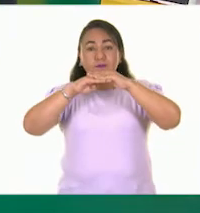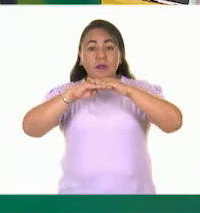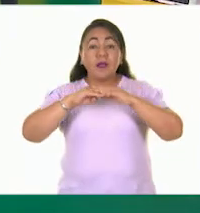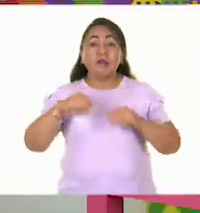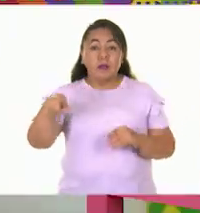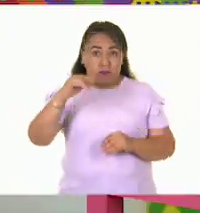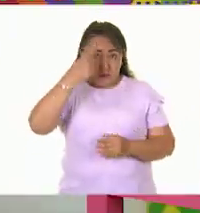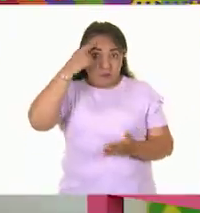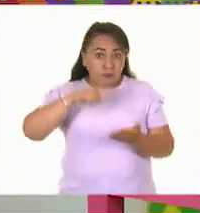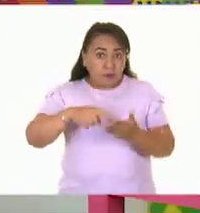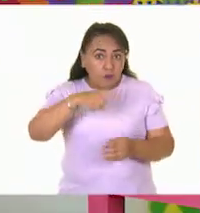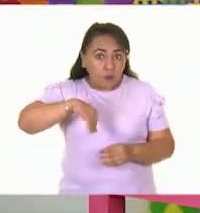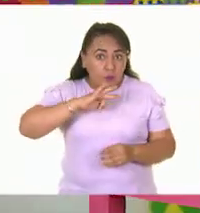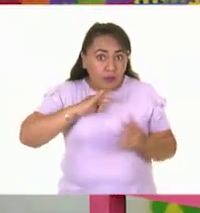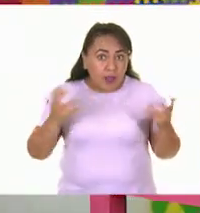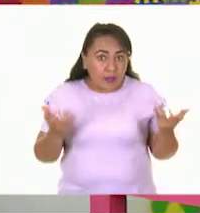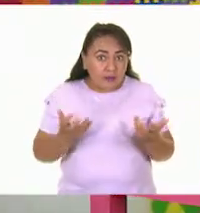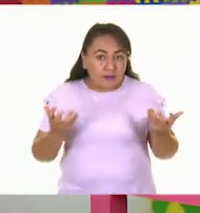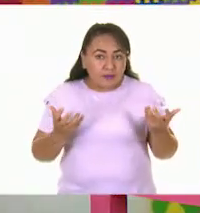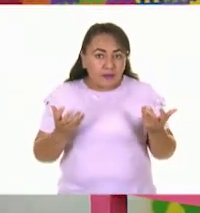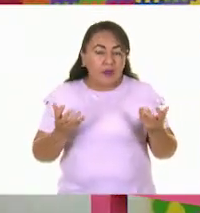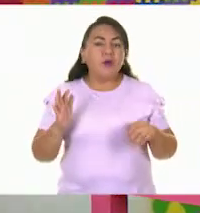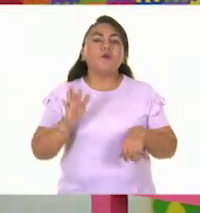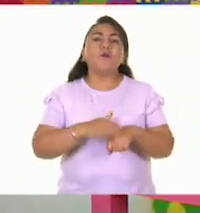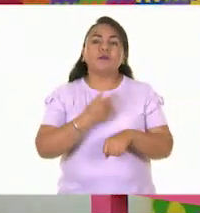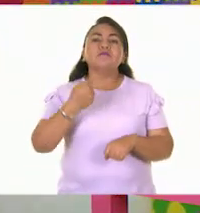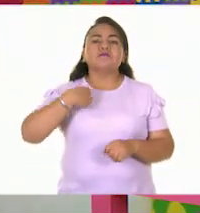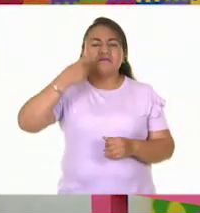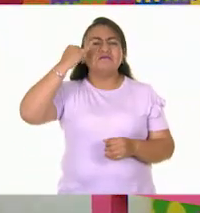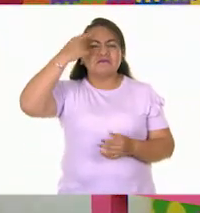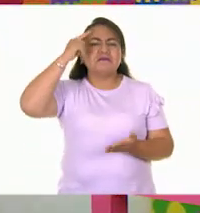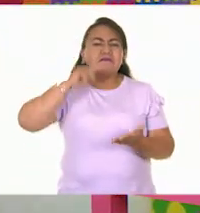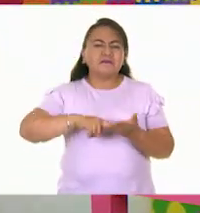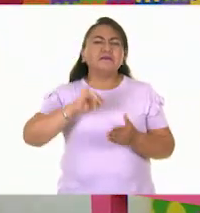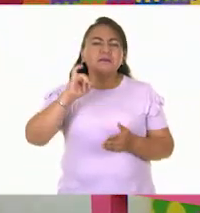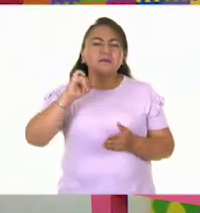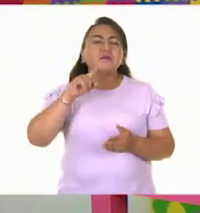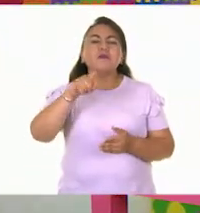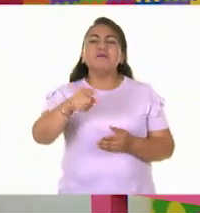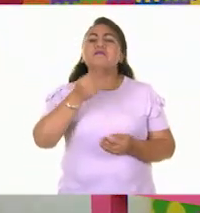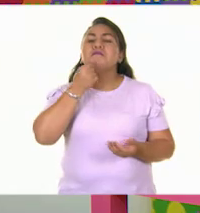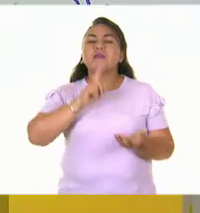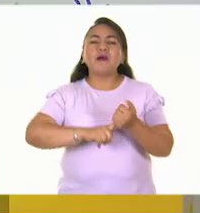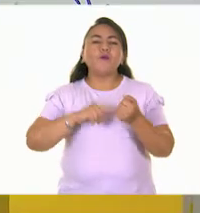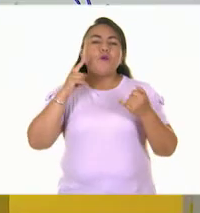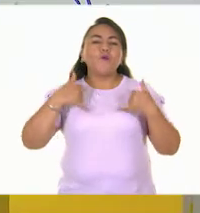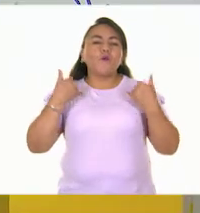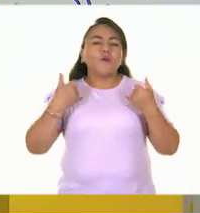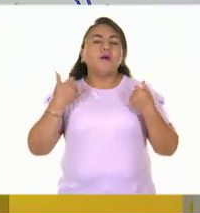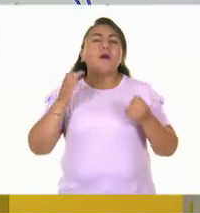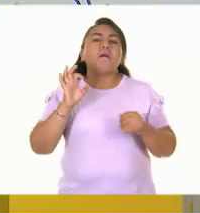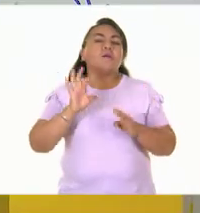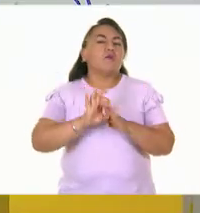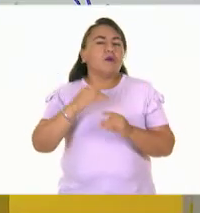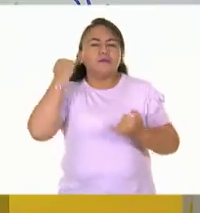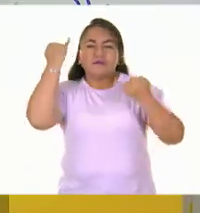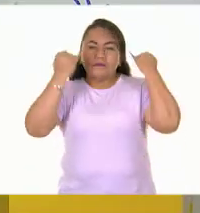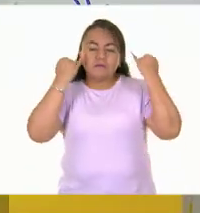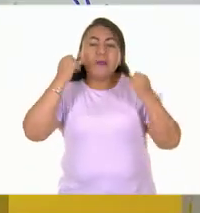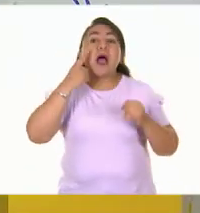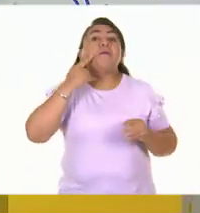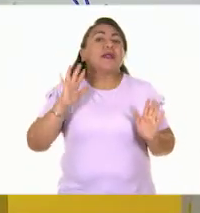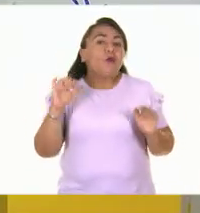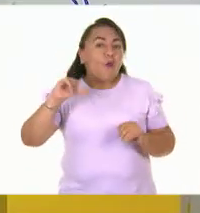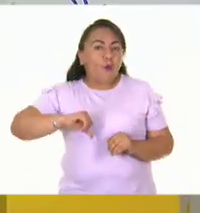pueda realizarla? Porque ni siquiera conocía la palabra. Ay, pero claro que sí. Yo creo que eres una muchacha muy creativa y vamos a ver qué tal te sale el día de hoy.